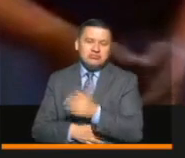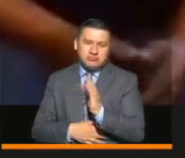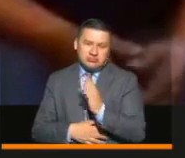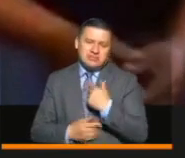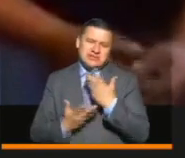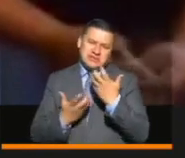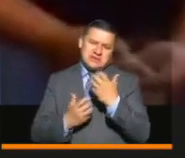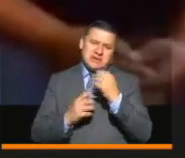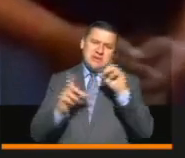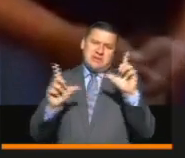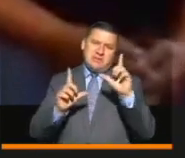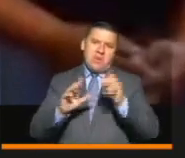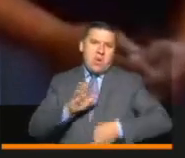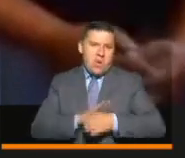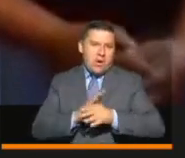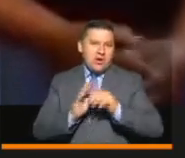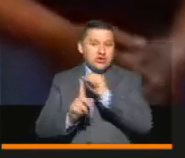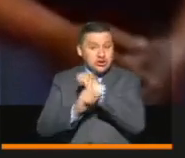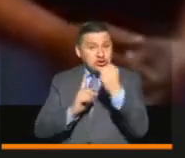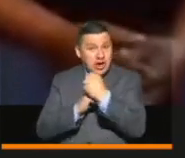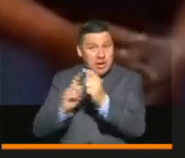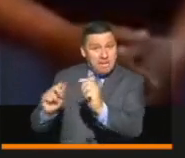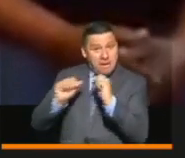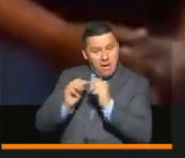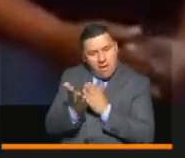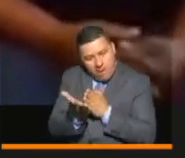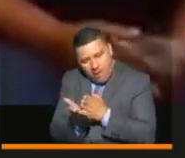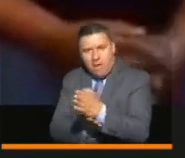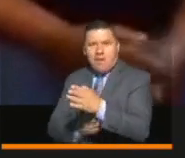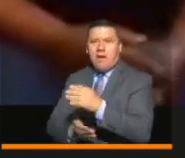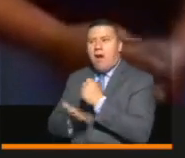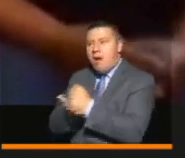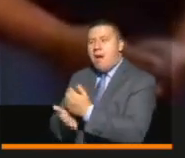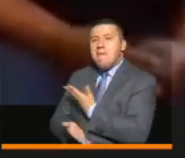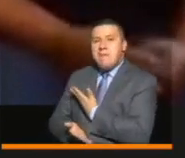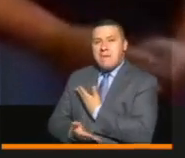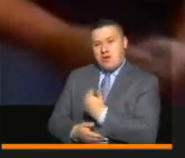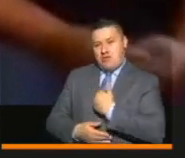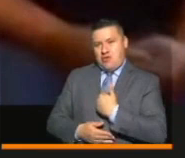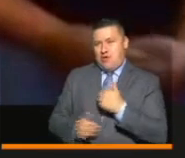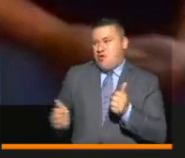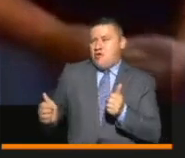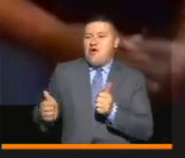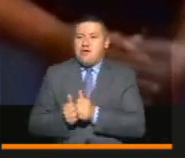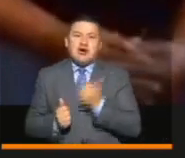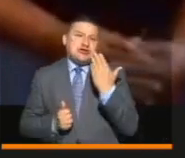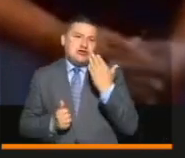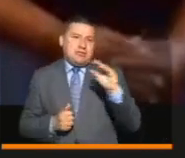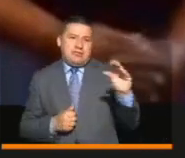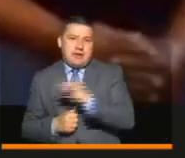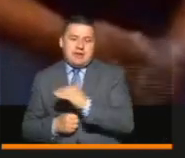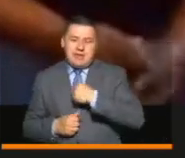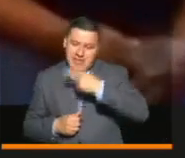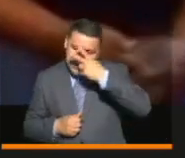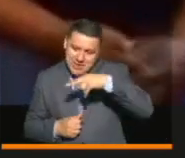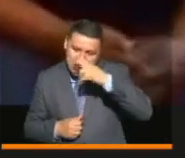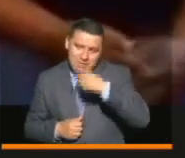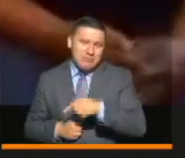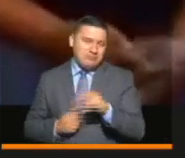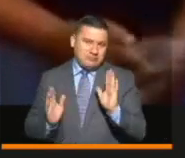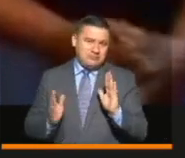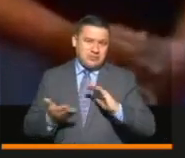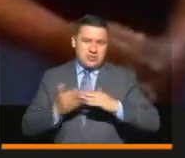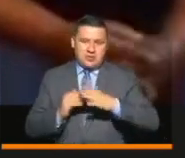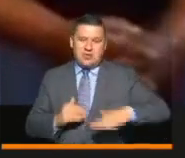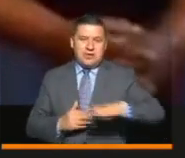Quisiera que este programa siguiera para beneficiar a más madres como yo, mi compañera, para nuestros hijos y